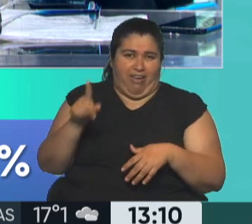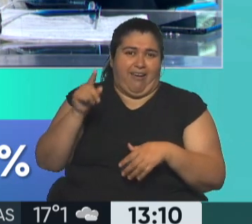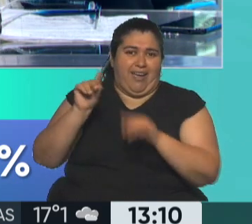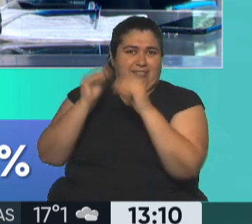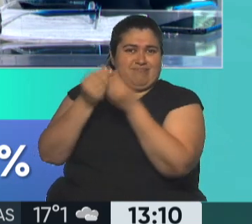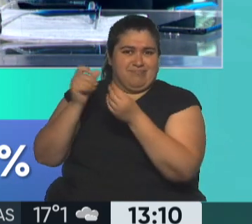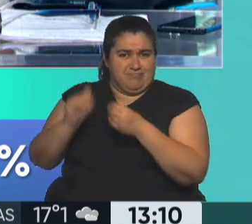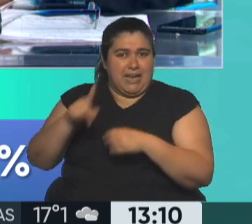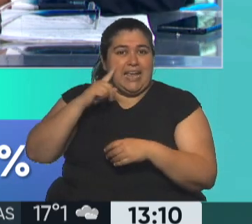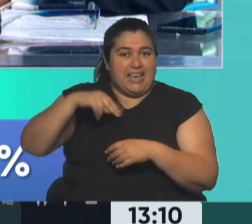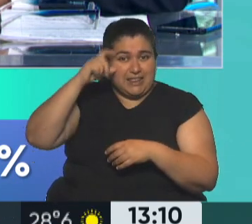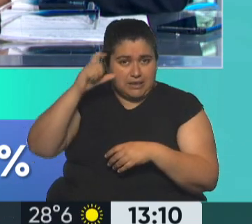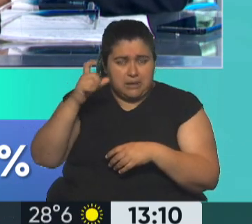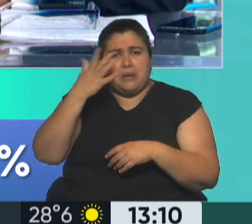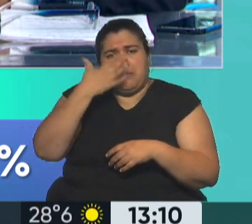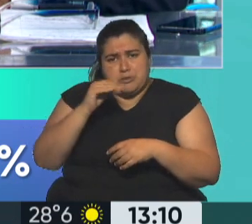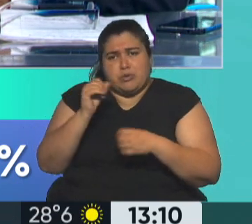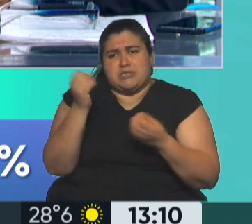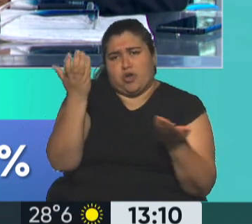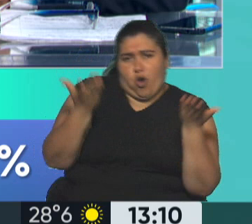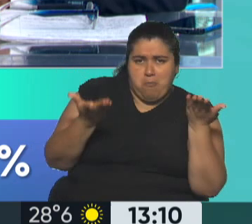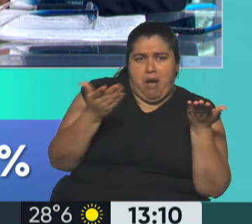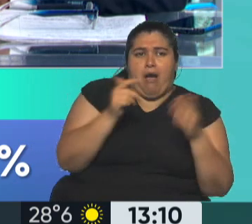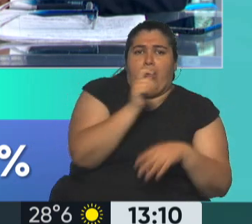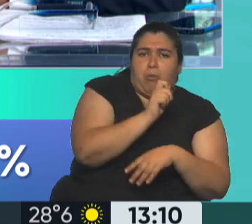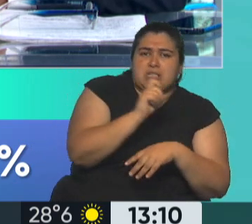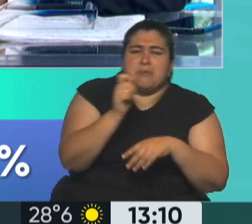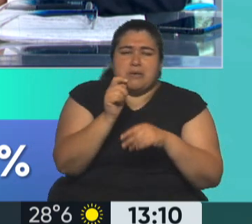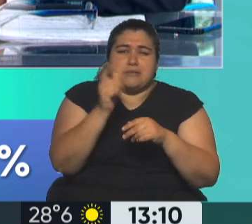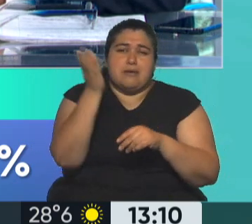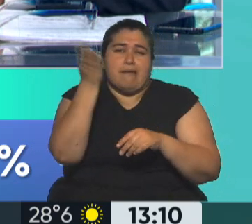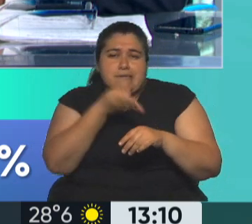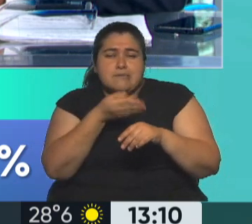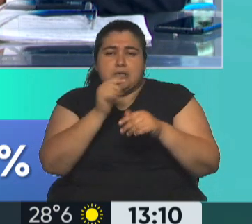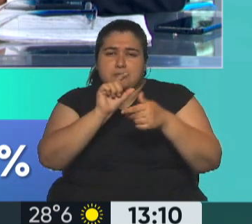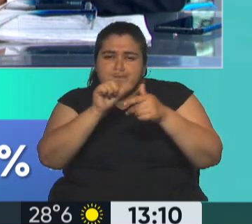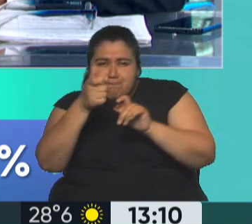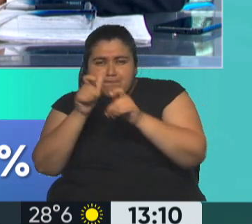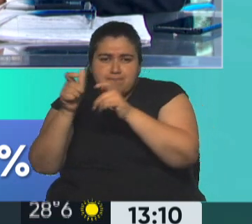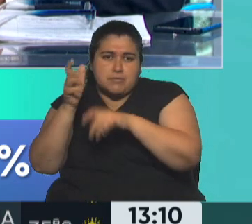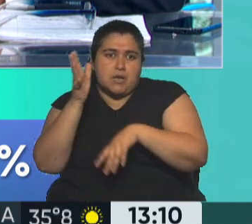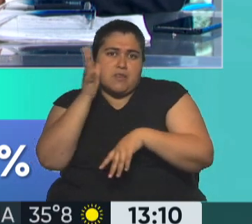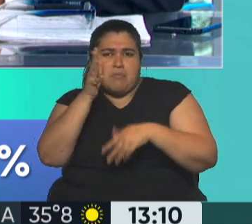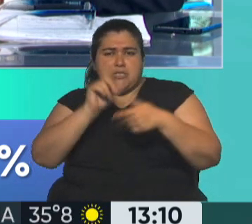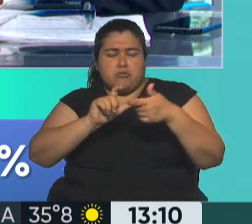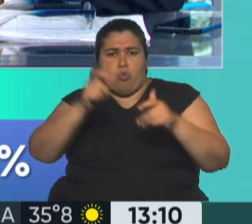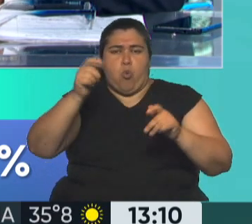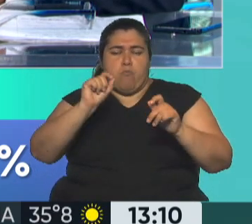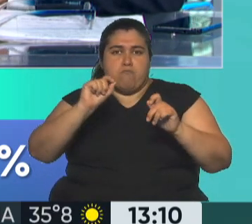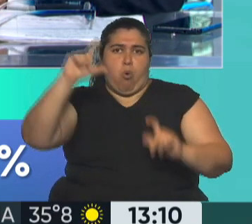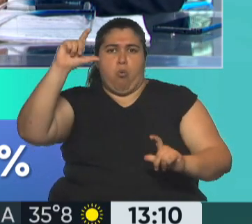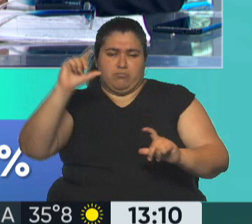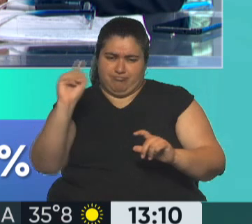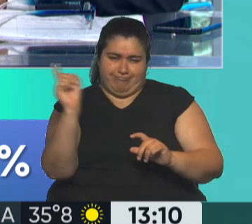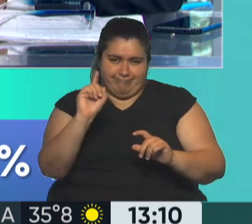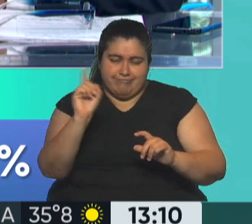compensan de un mes con otro, seguramente por algún corrimiento de precios, pero no es un indicador muy alejado en general de lo que